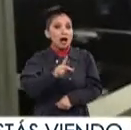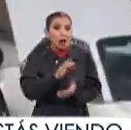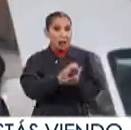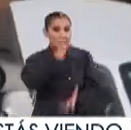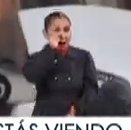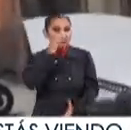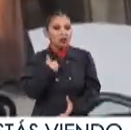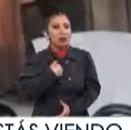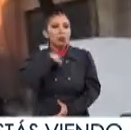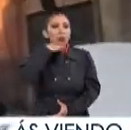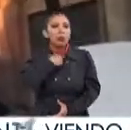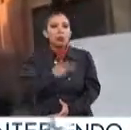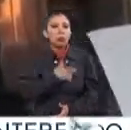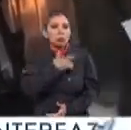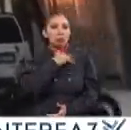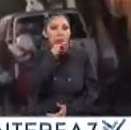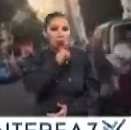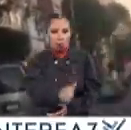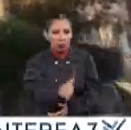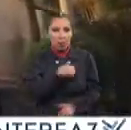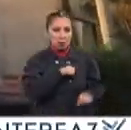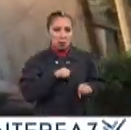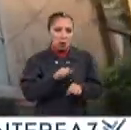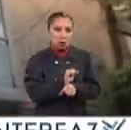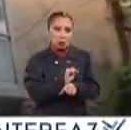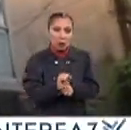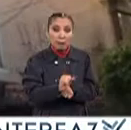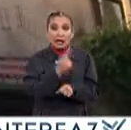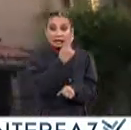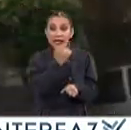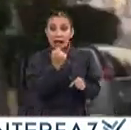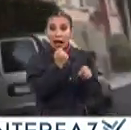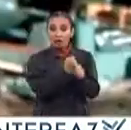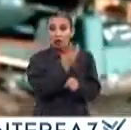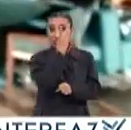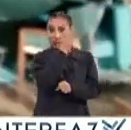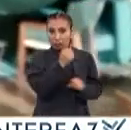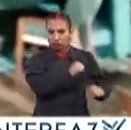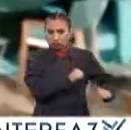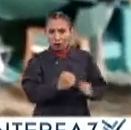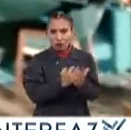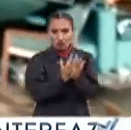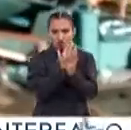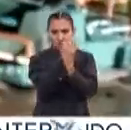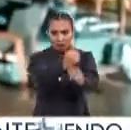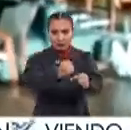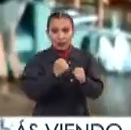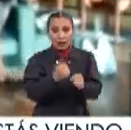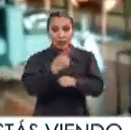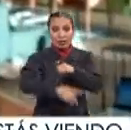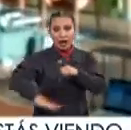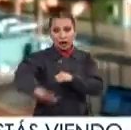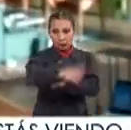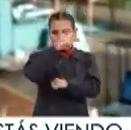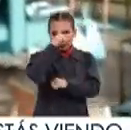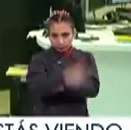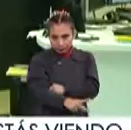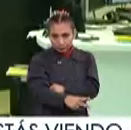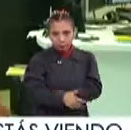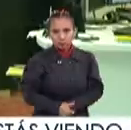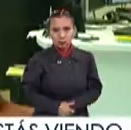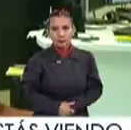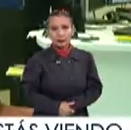la mayoría son de baja o mediana intensidad En los últimos 100 años, solo tres sismos de gran magnitud han afectado a nuestro país